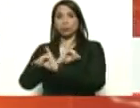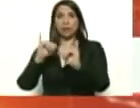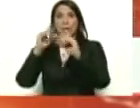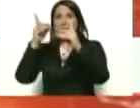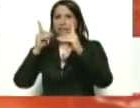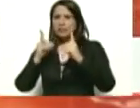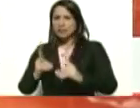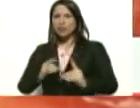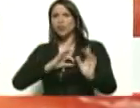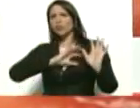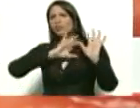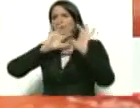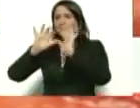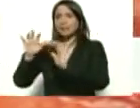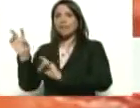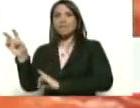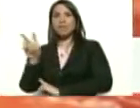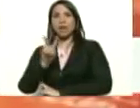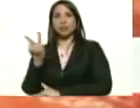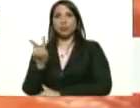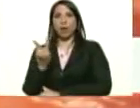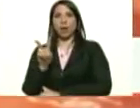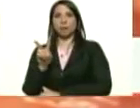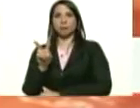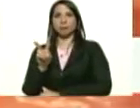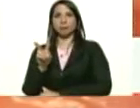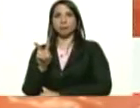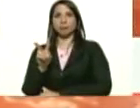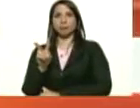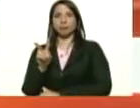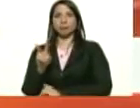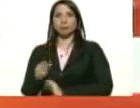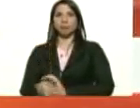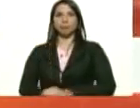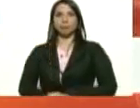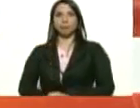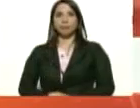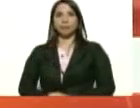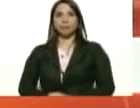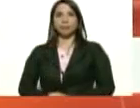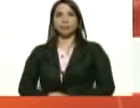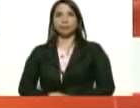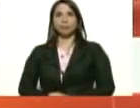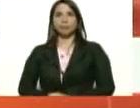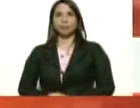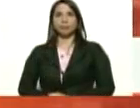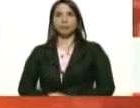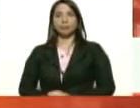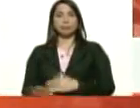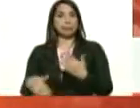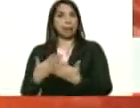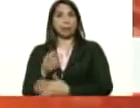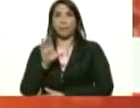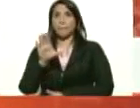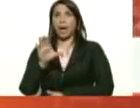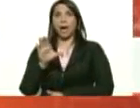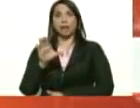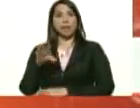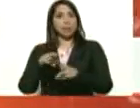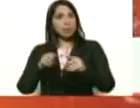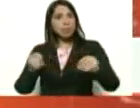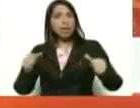a su lugar de origen, a su patria, a su tierra armada.